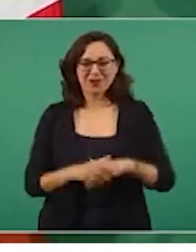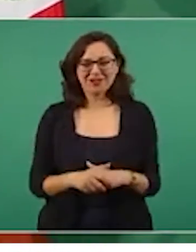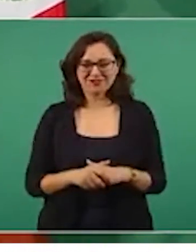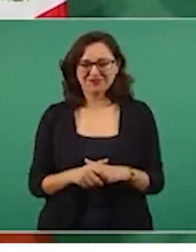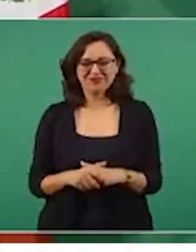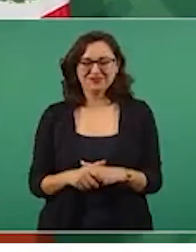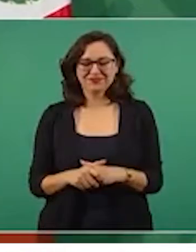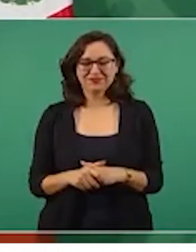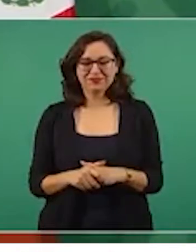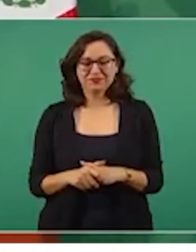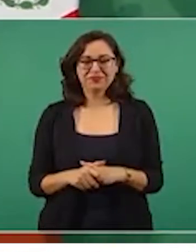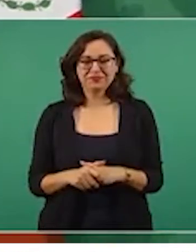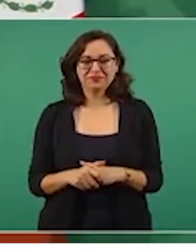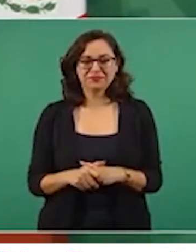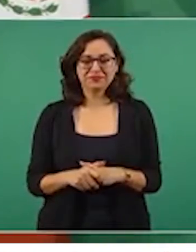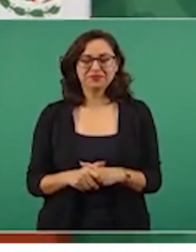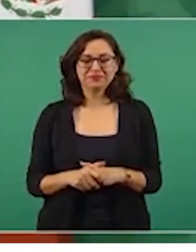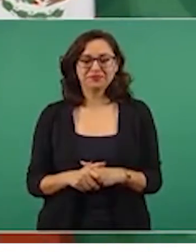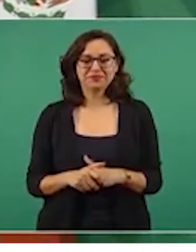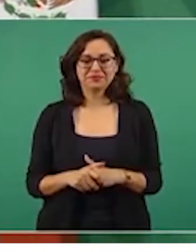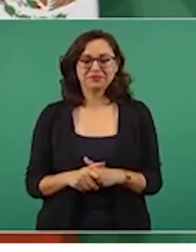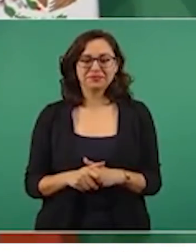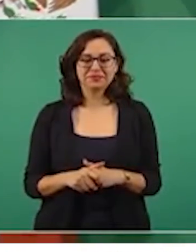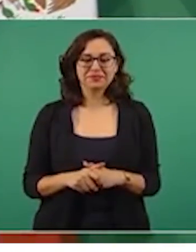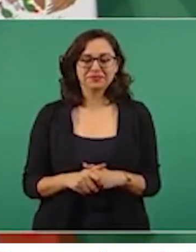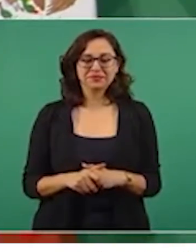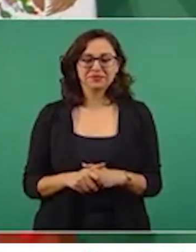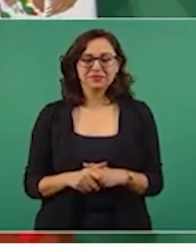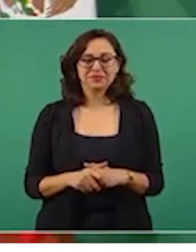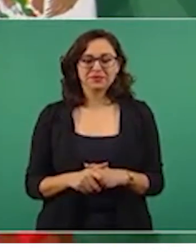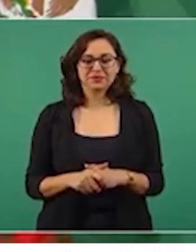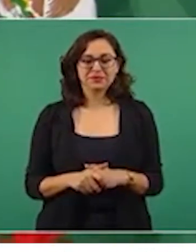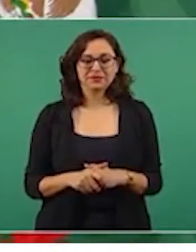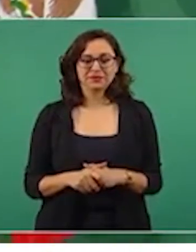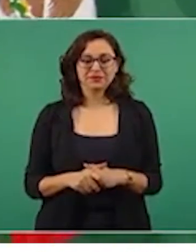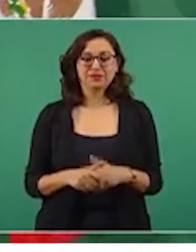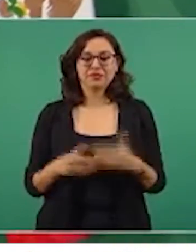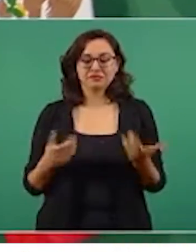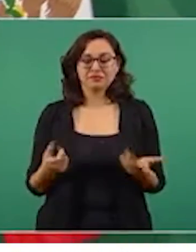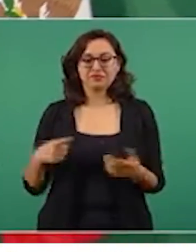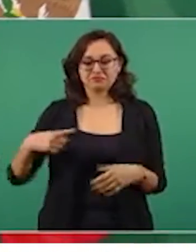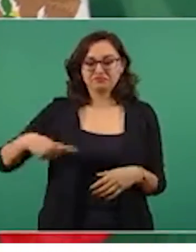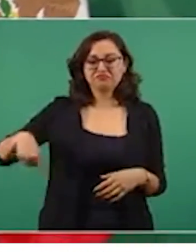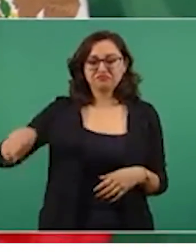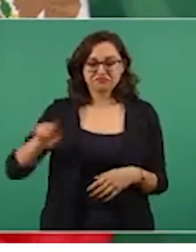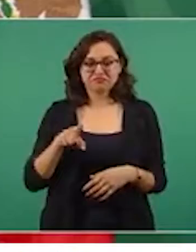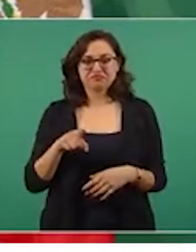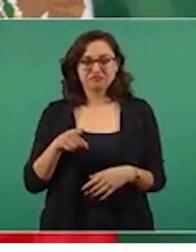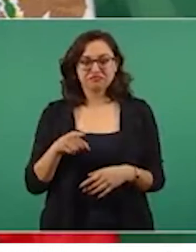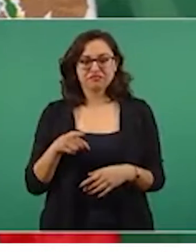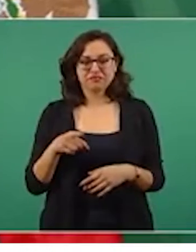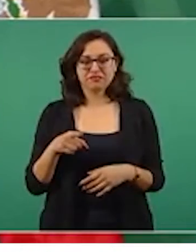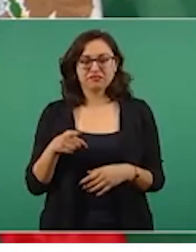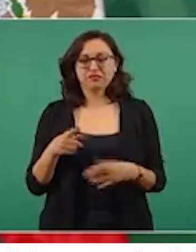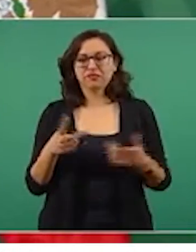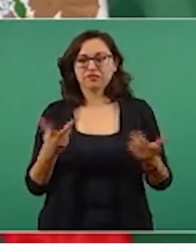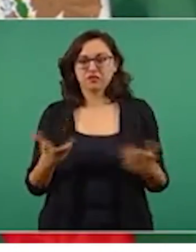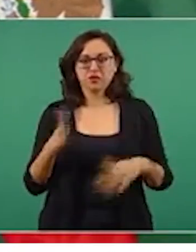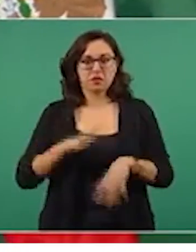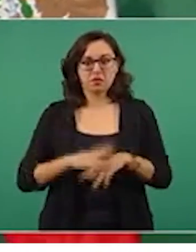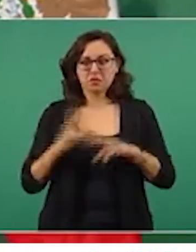no es el caso de la vacunación